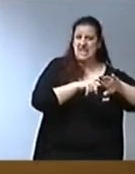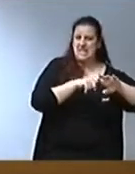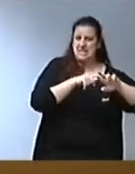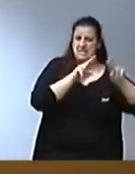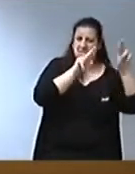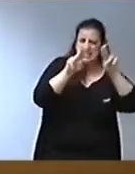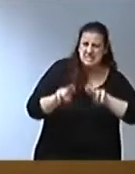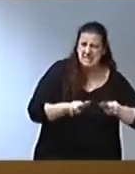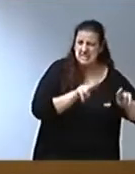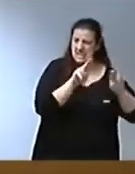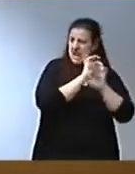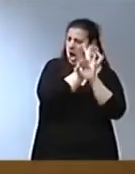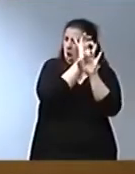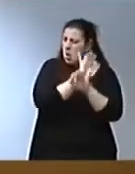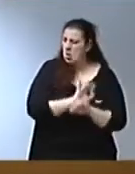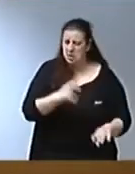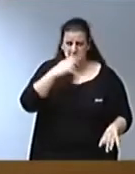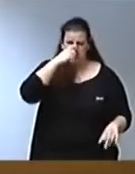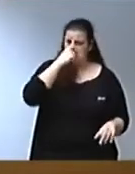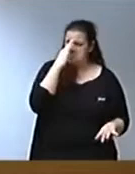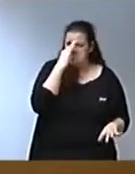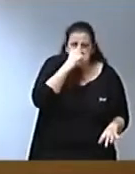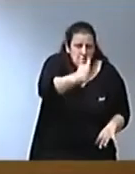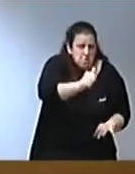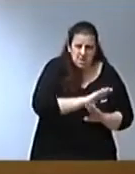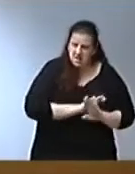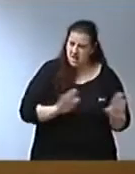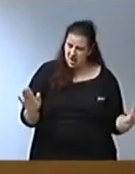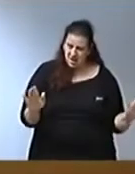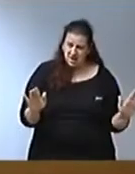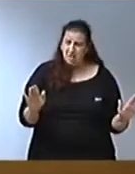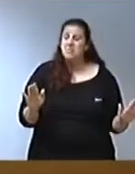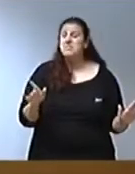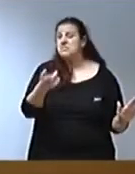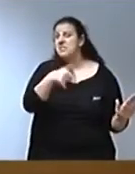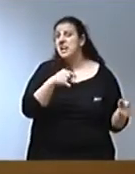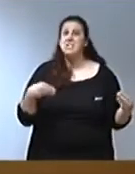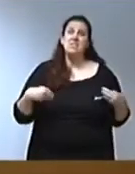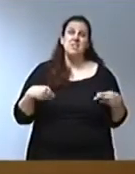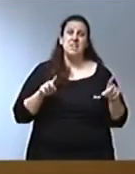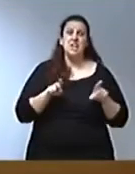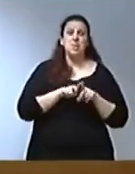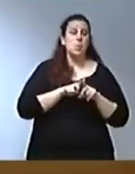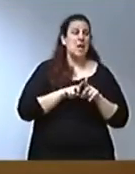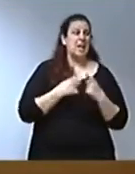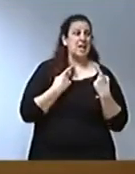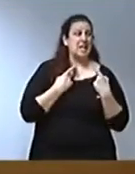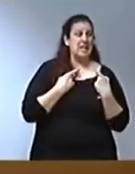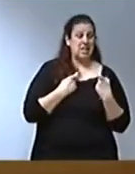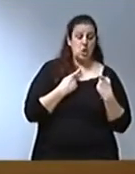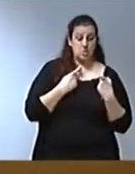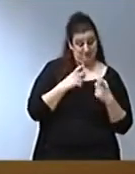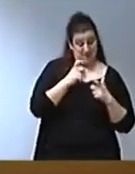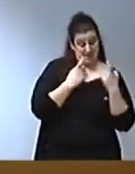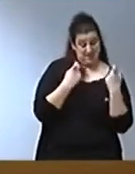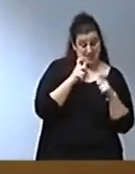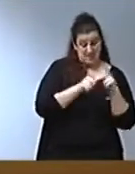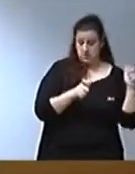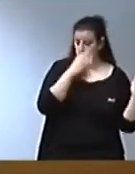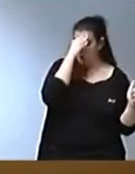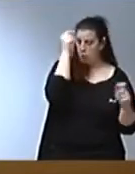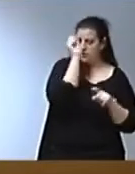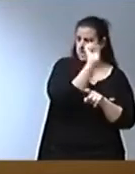rancia que he conocido nunca. Se olviden, viven completamente a espaldas de la necesidad de la gente y se olvidan de cosas